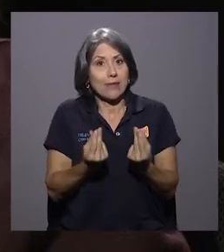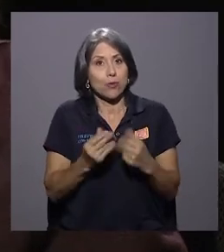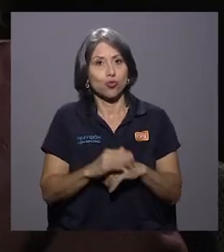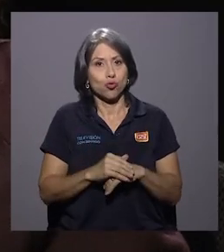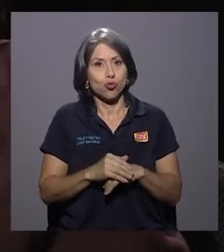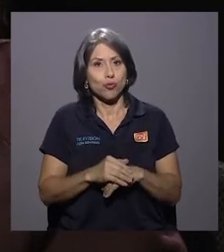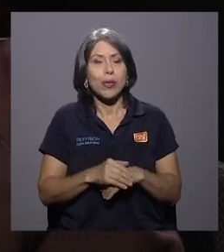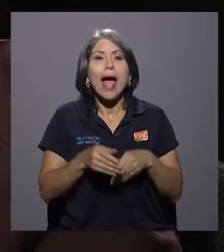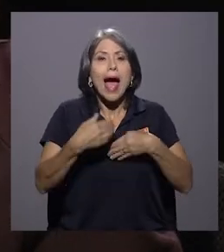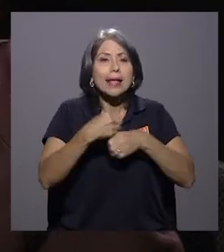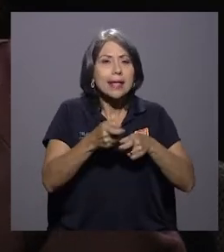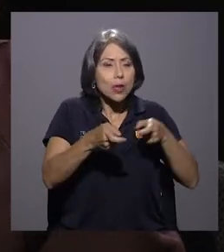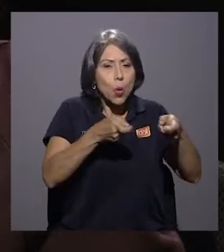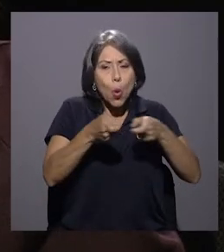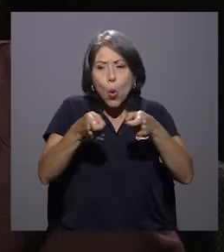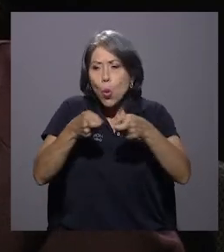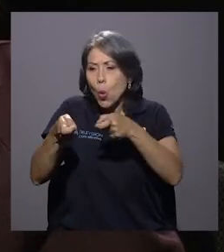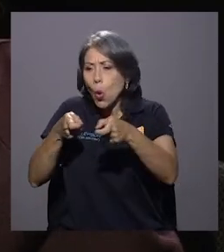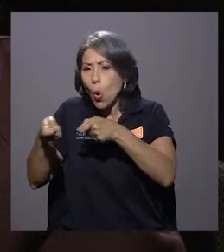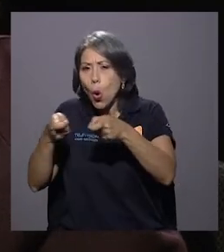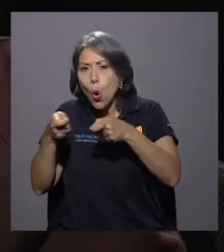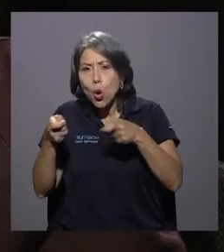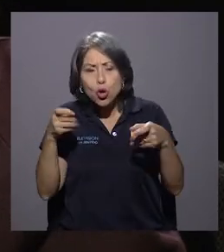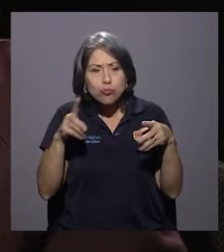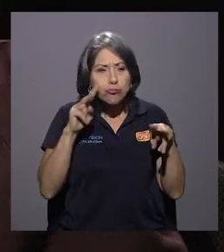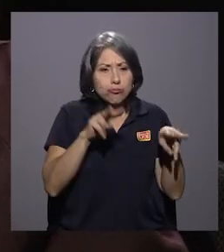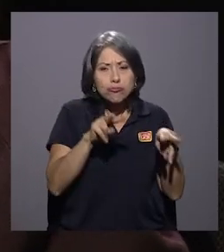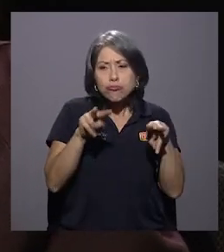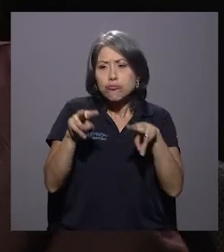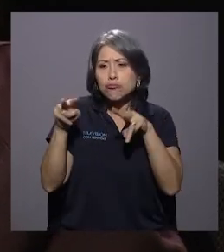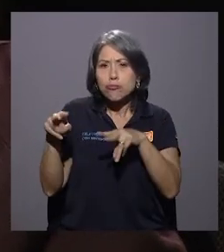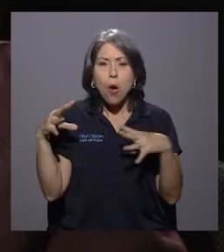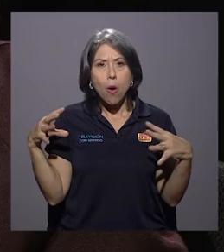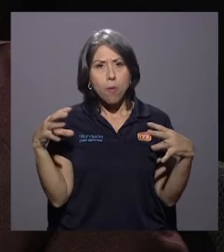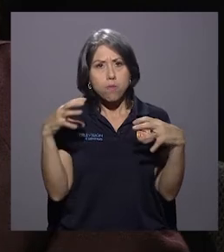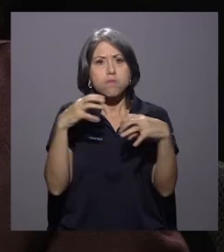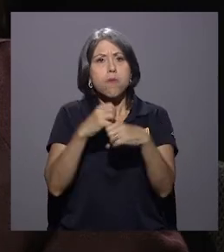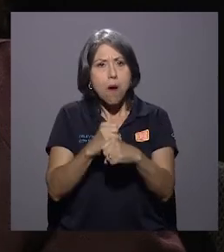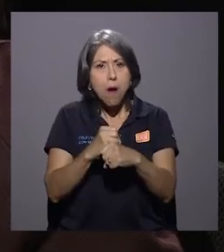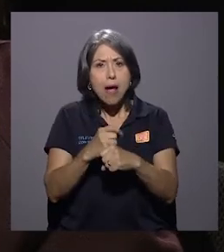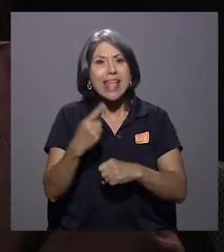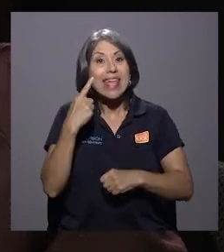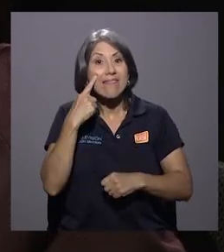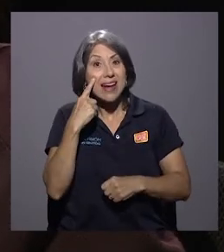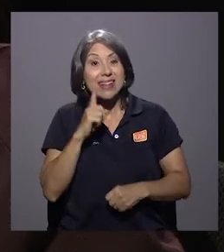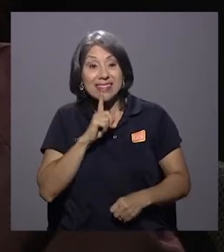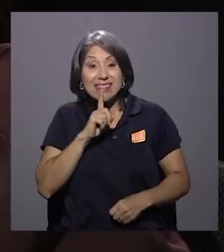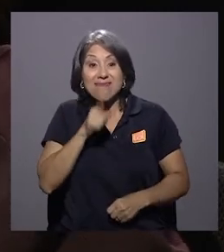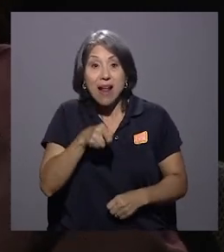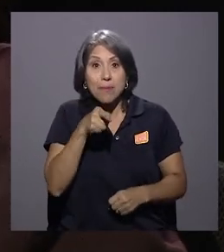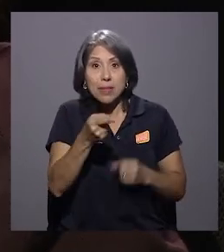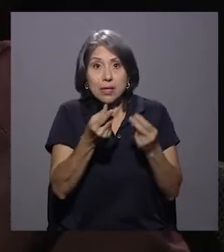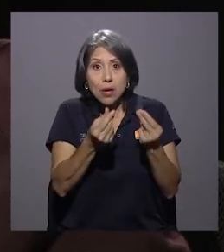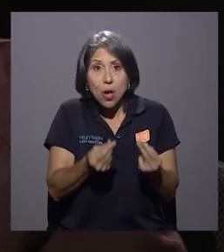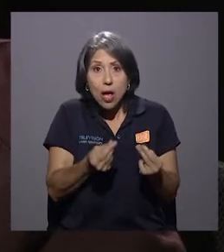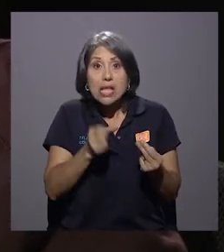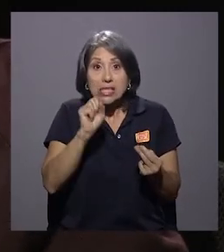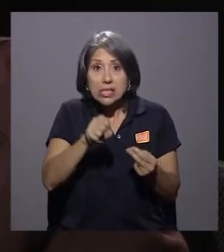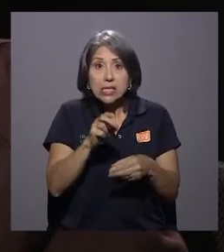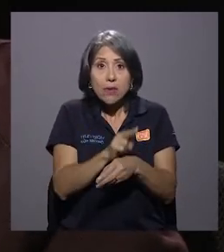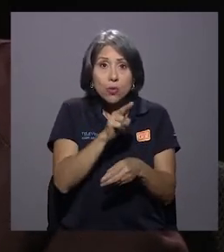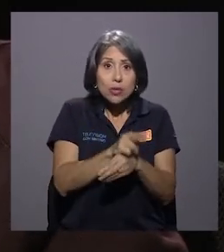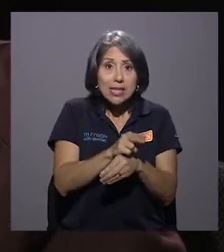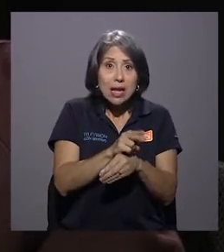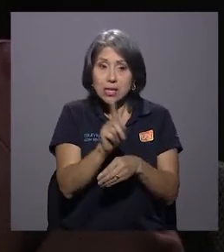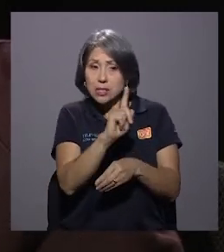un control sistemático de esos proyectos y ver si efectivamente se va a utilizar ese recurso y si no,